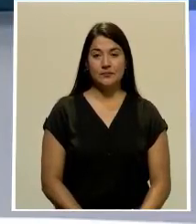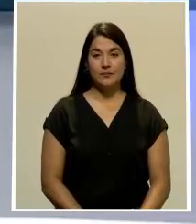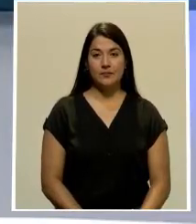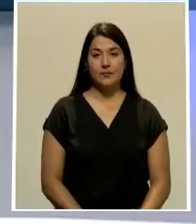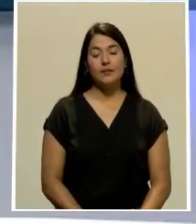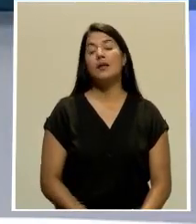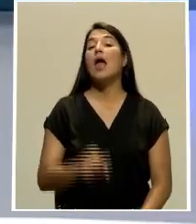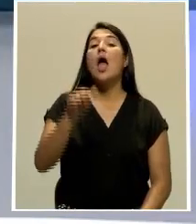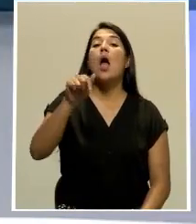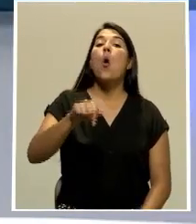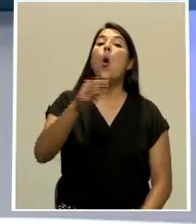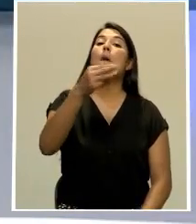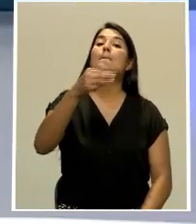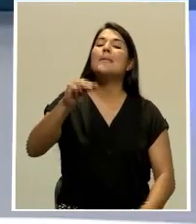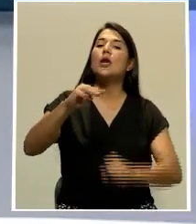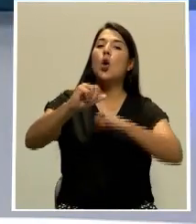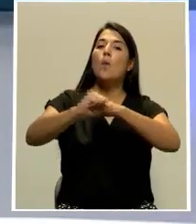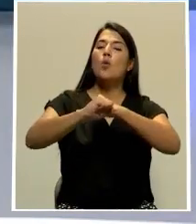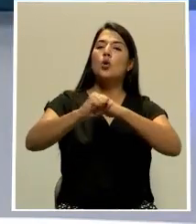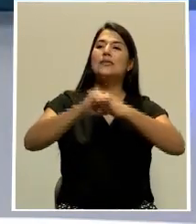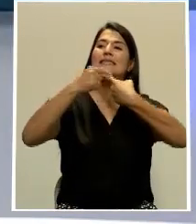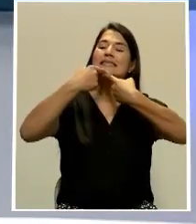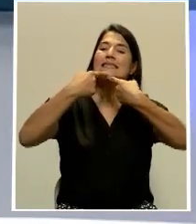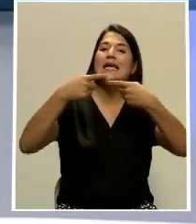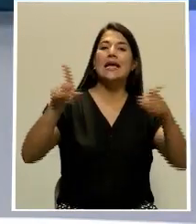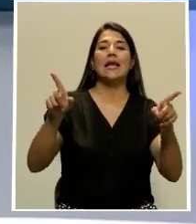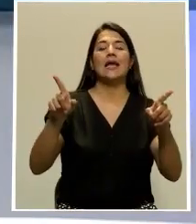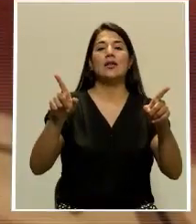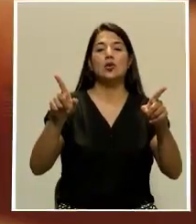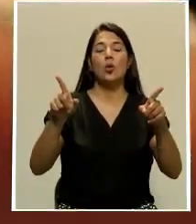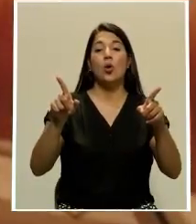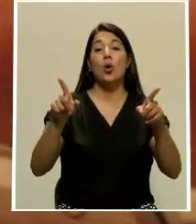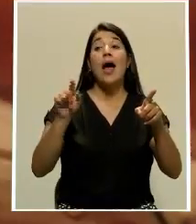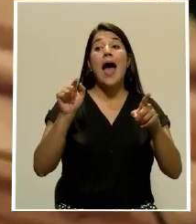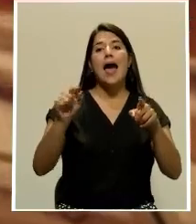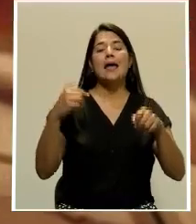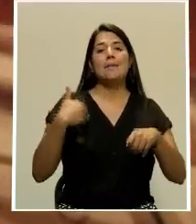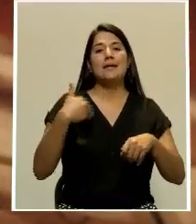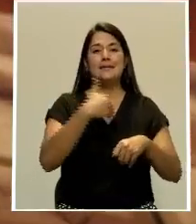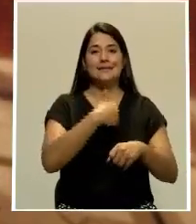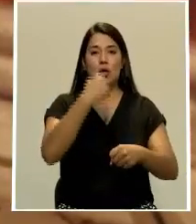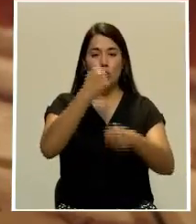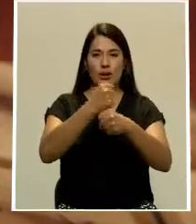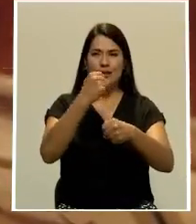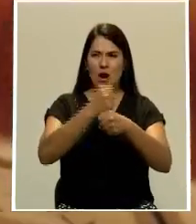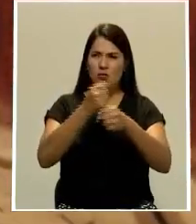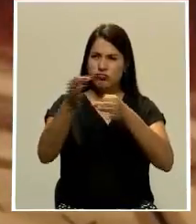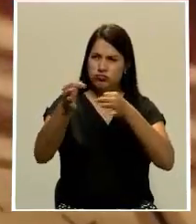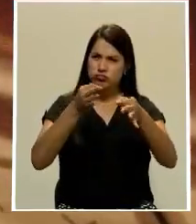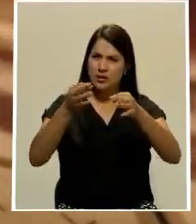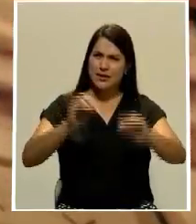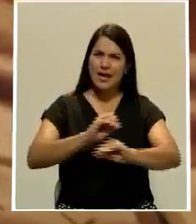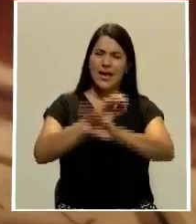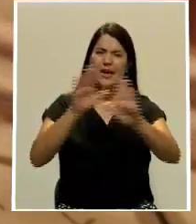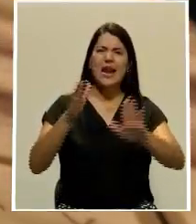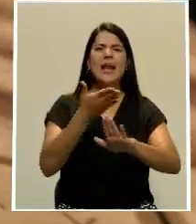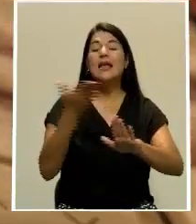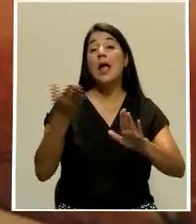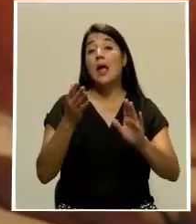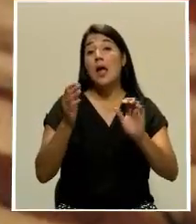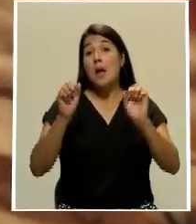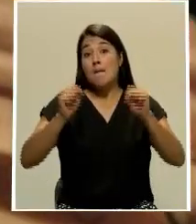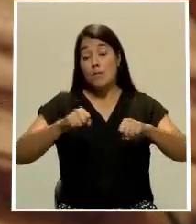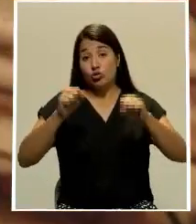Este miércoles salió publicado el decreto ejecutivo en donde el Ministerio de Trabajo aclara la posibilidad que